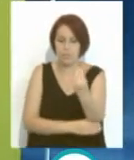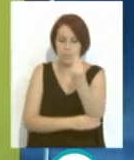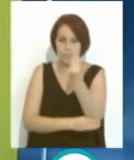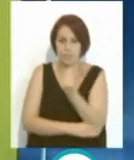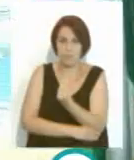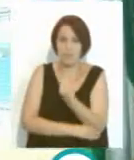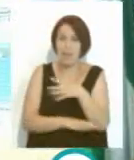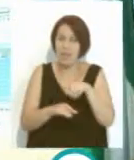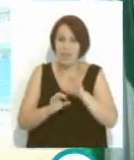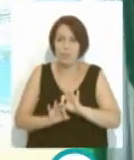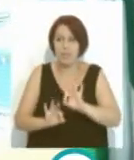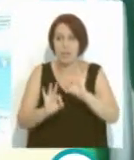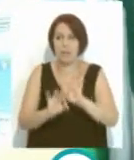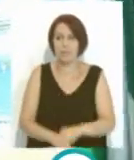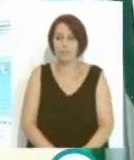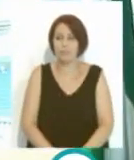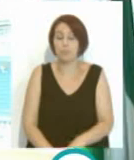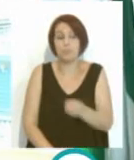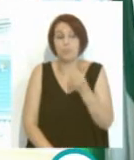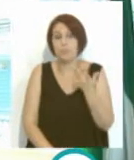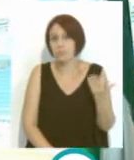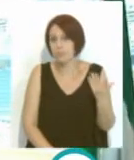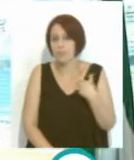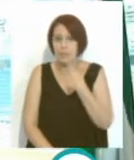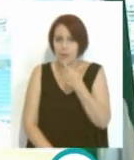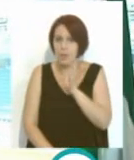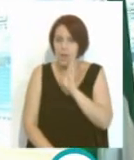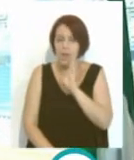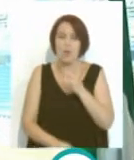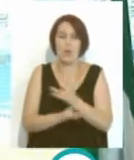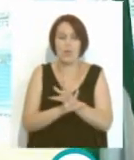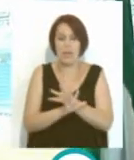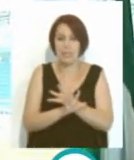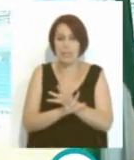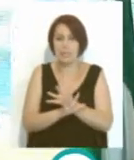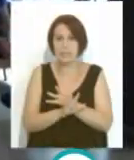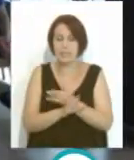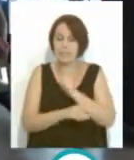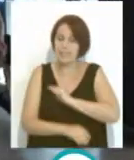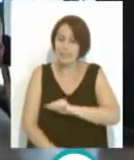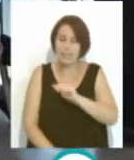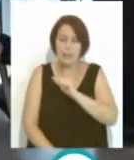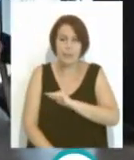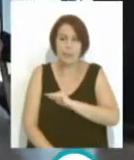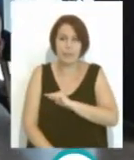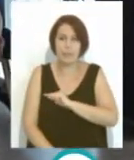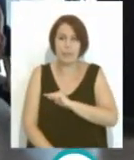Genuine, y bueno, como decimos, jugadores que se sienten